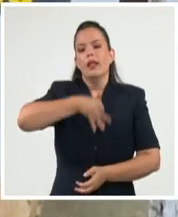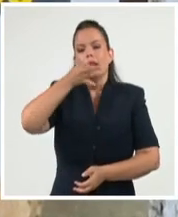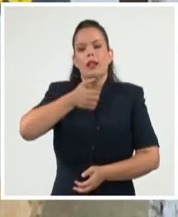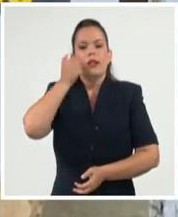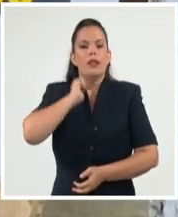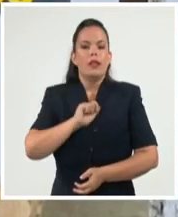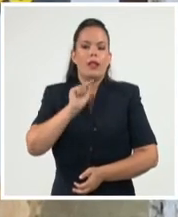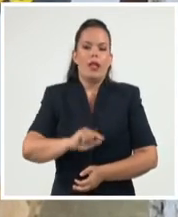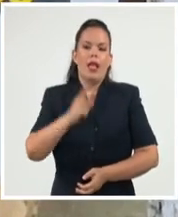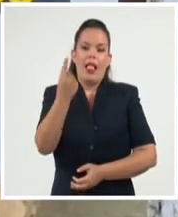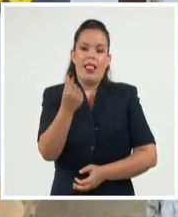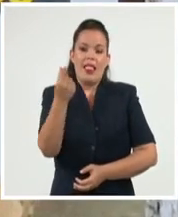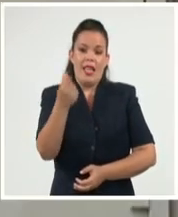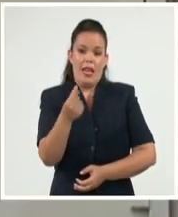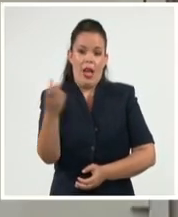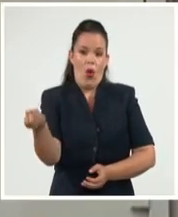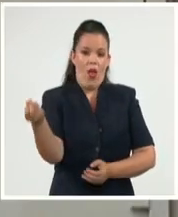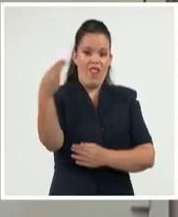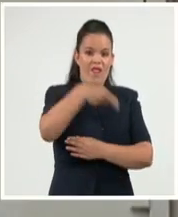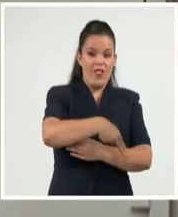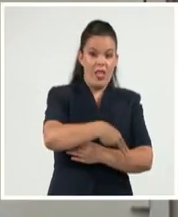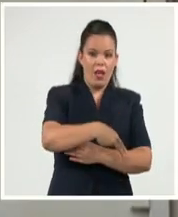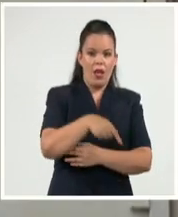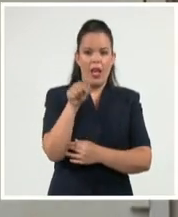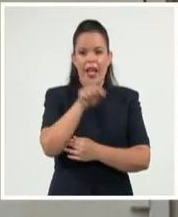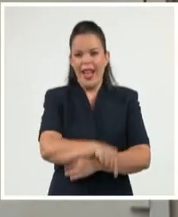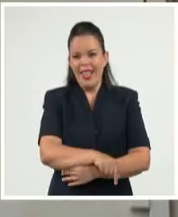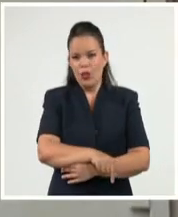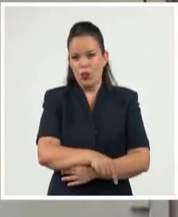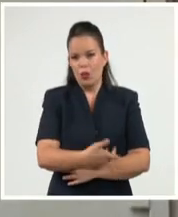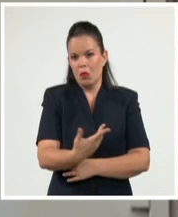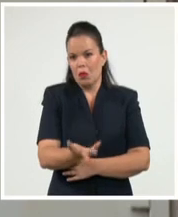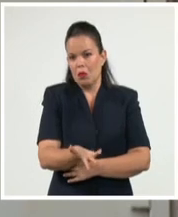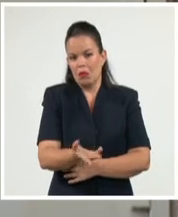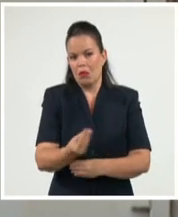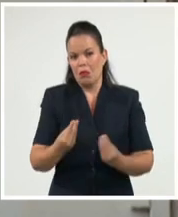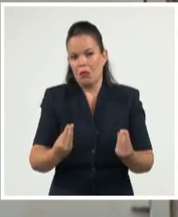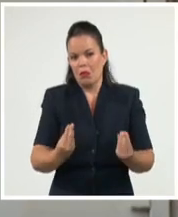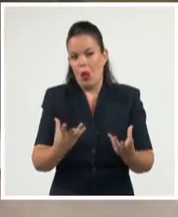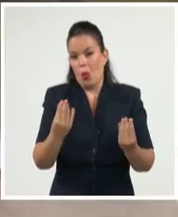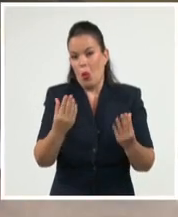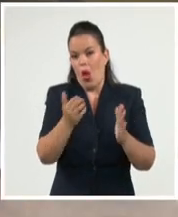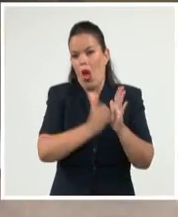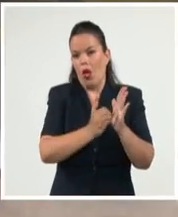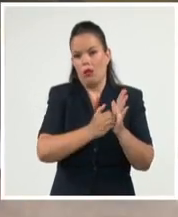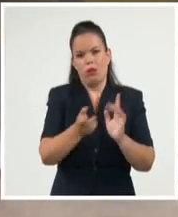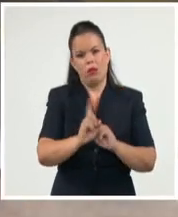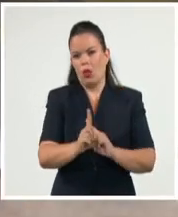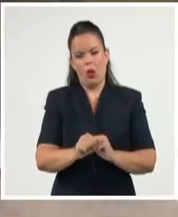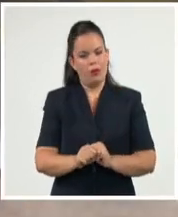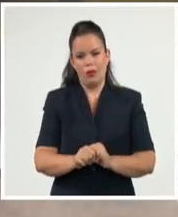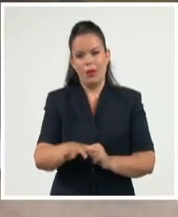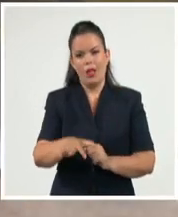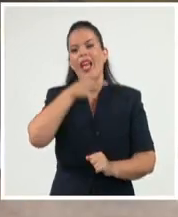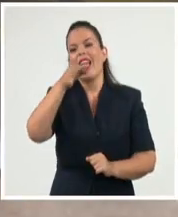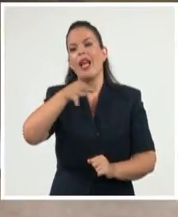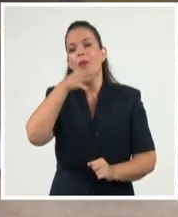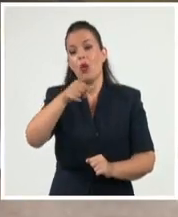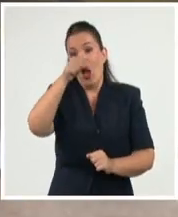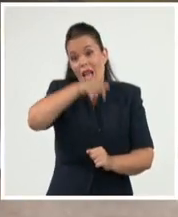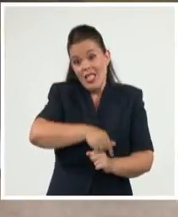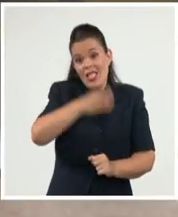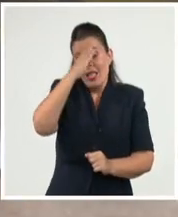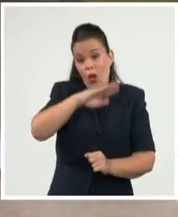enviado no era objeto de gravamen al ingresar a Cuba. Es decir, el destinatario recibía íntegramente el monto remesado.